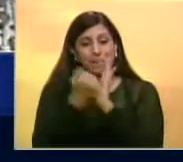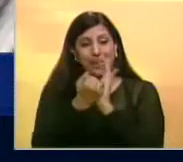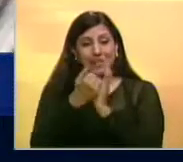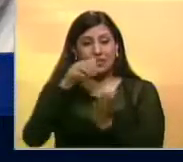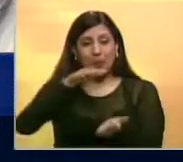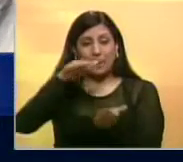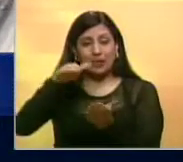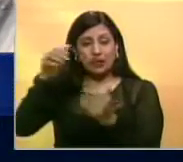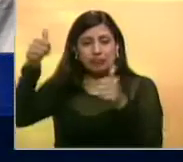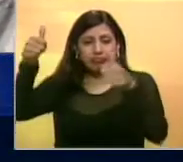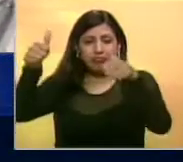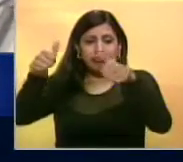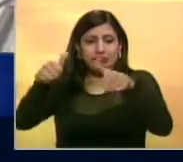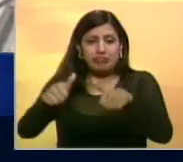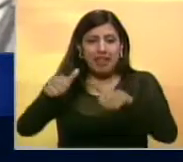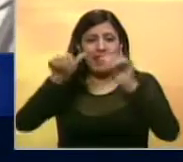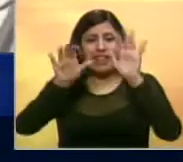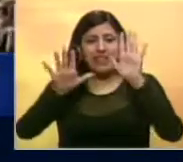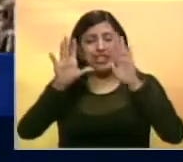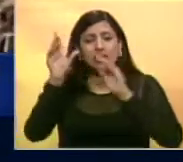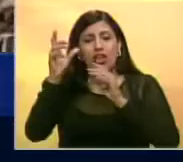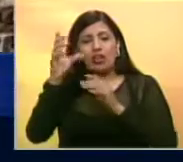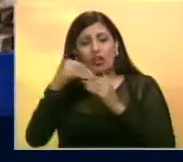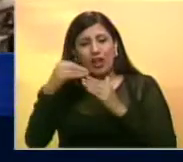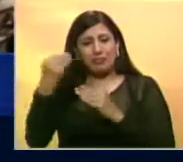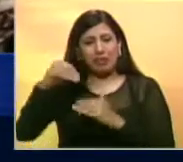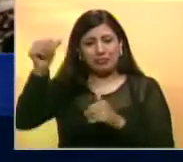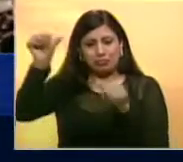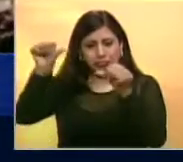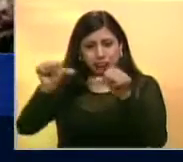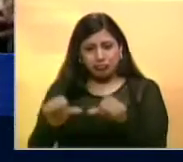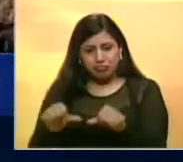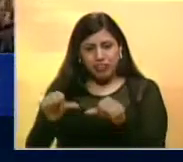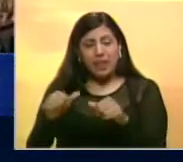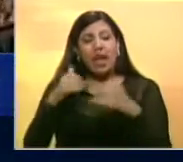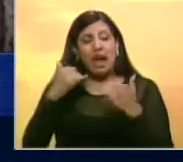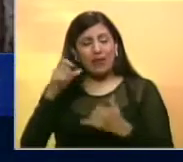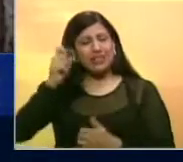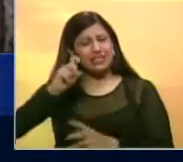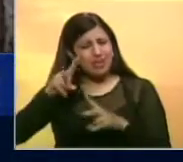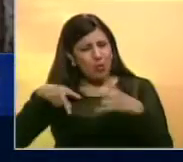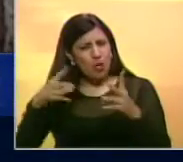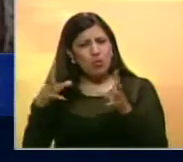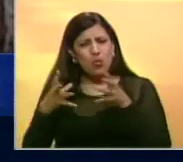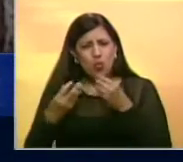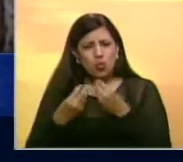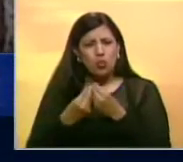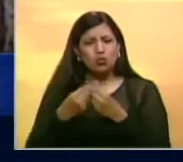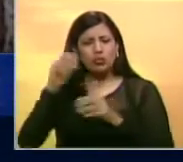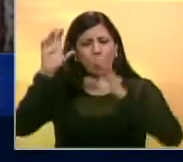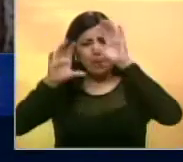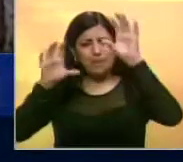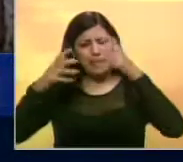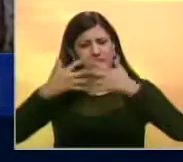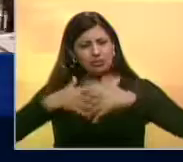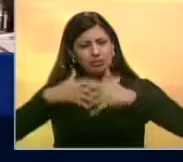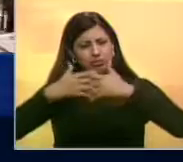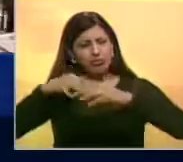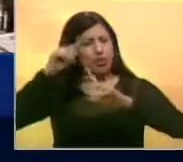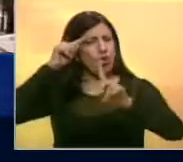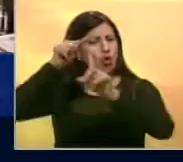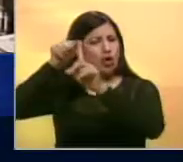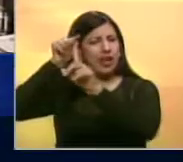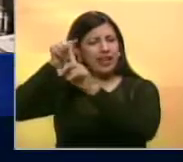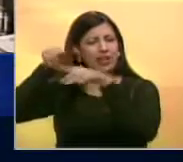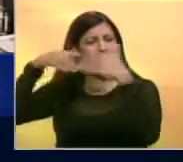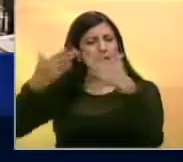del barril, podría caer unos 10 dólares más. Precisó que por eso es necesario una acción conjunta entre los países productores en función de